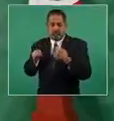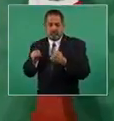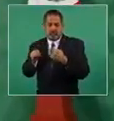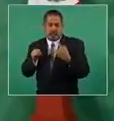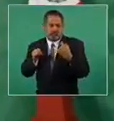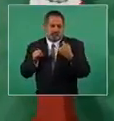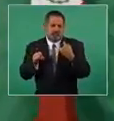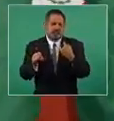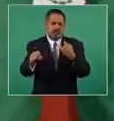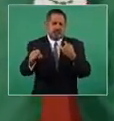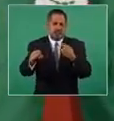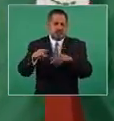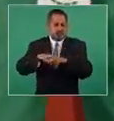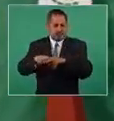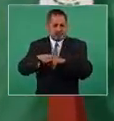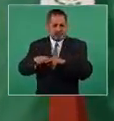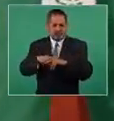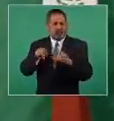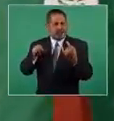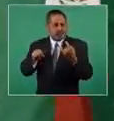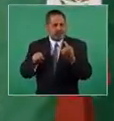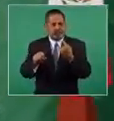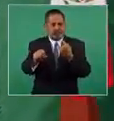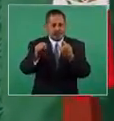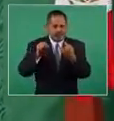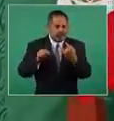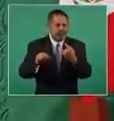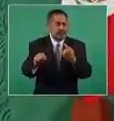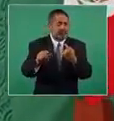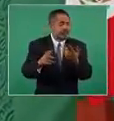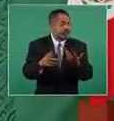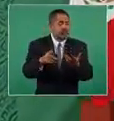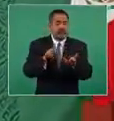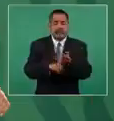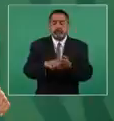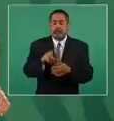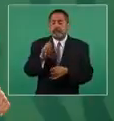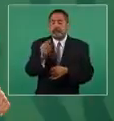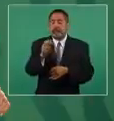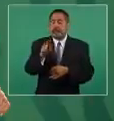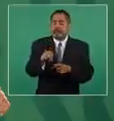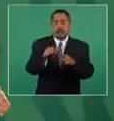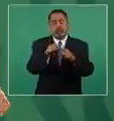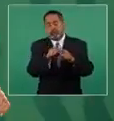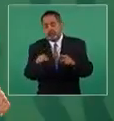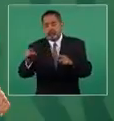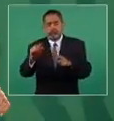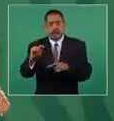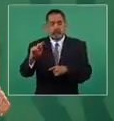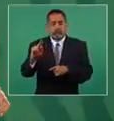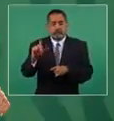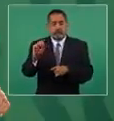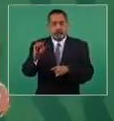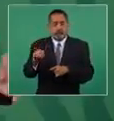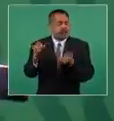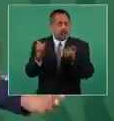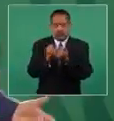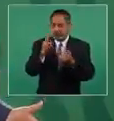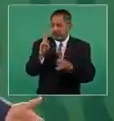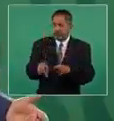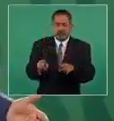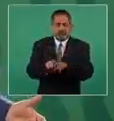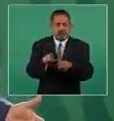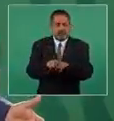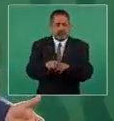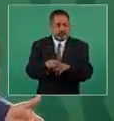Y en el caso de Cancún a Tulum lo mismo, en el derecho de vía de